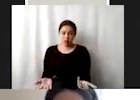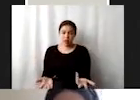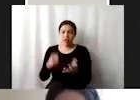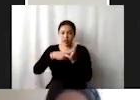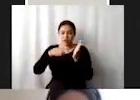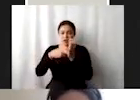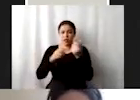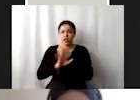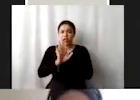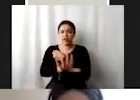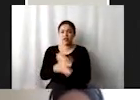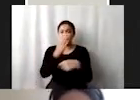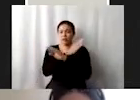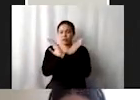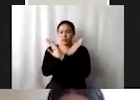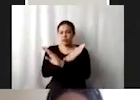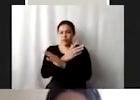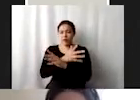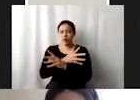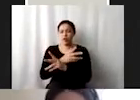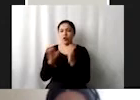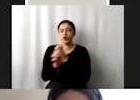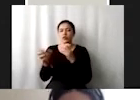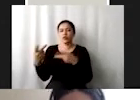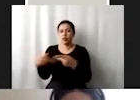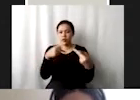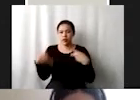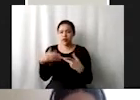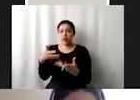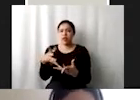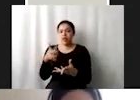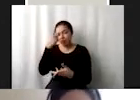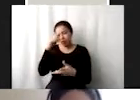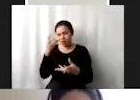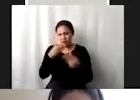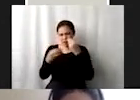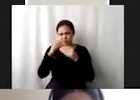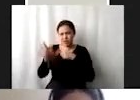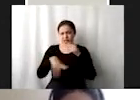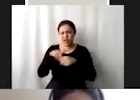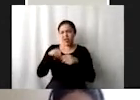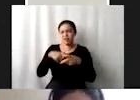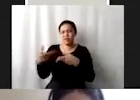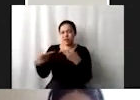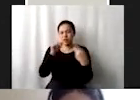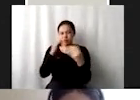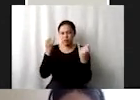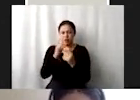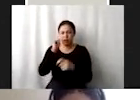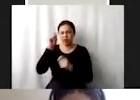restricciones y distorsiones comerciales en mercados agropecuarios mundiales, todo este tema también de la pesca,